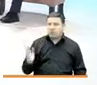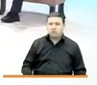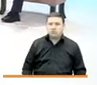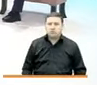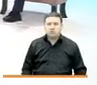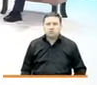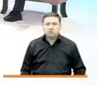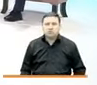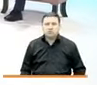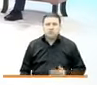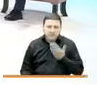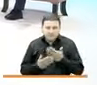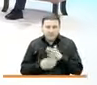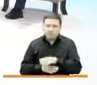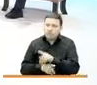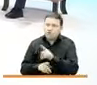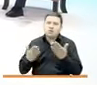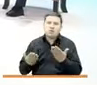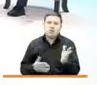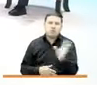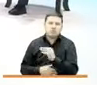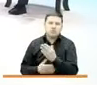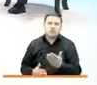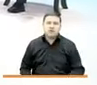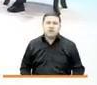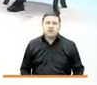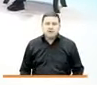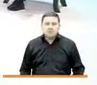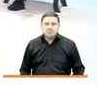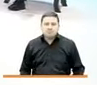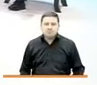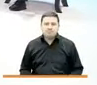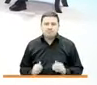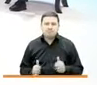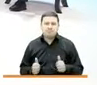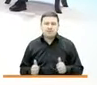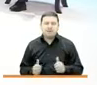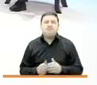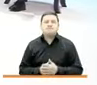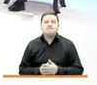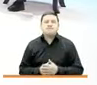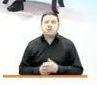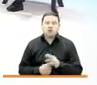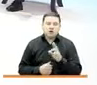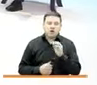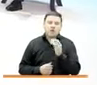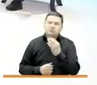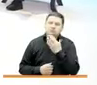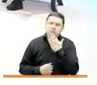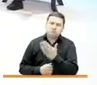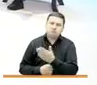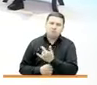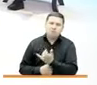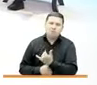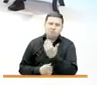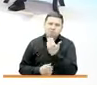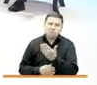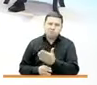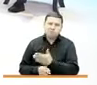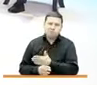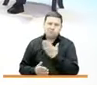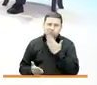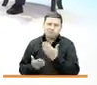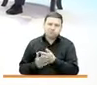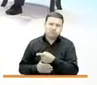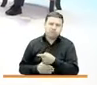muy buenas tardes como están todos muy bien Roberto Roberto muchísimas gracias por estar aquí con nosotros